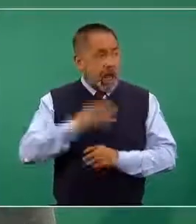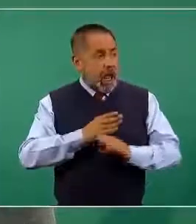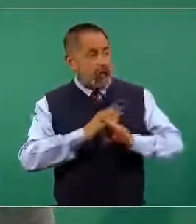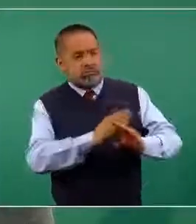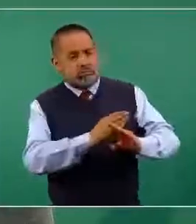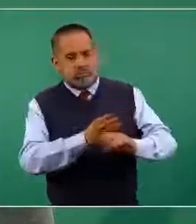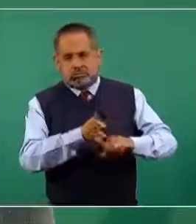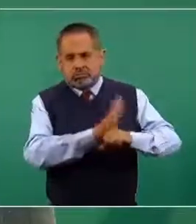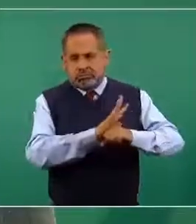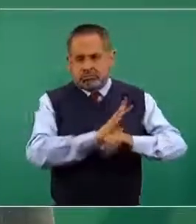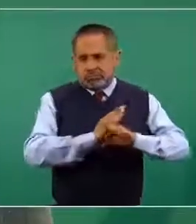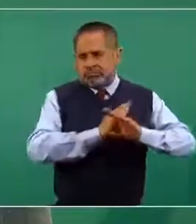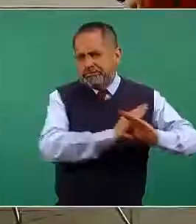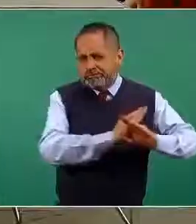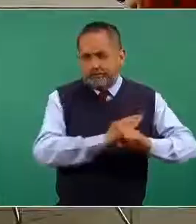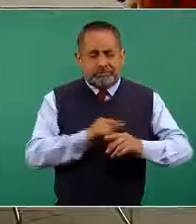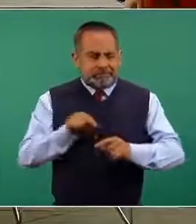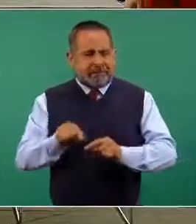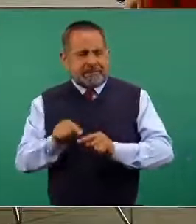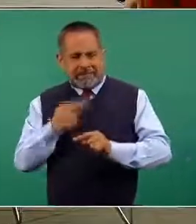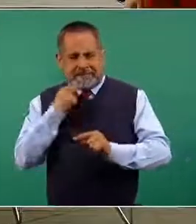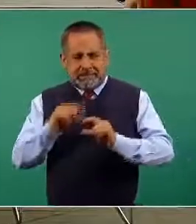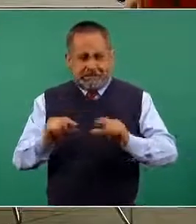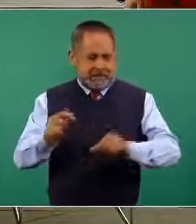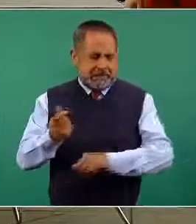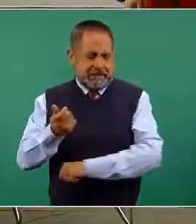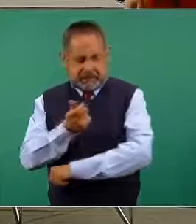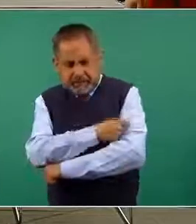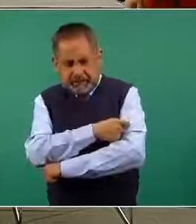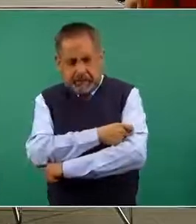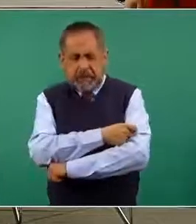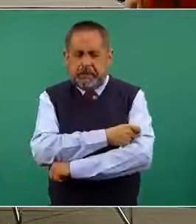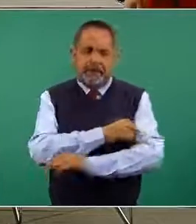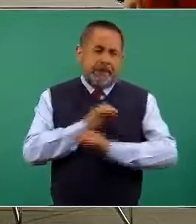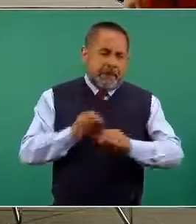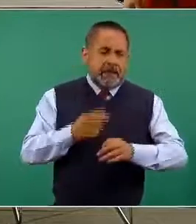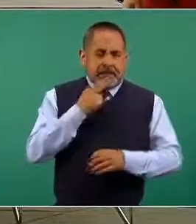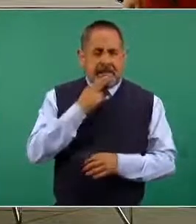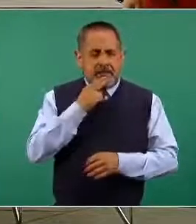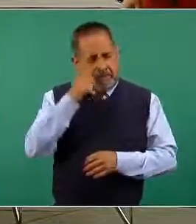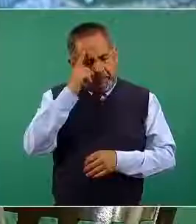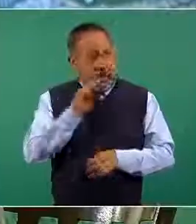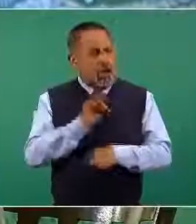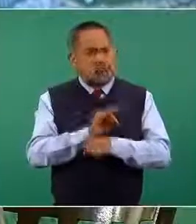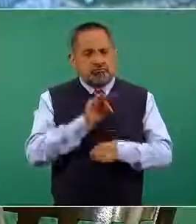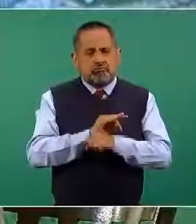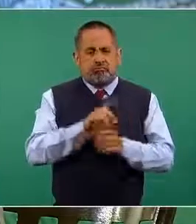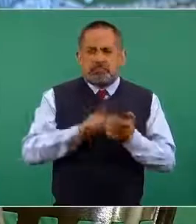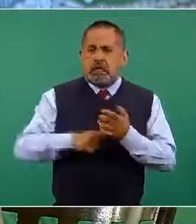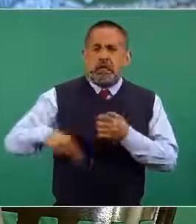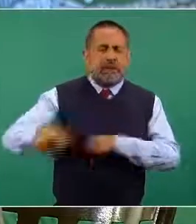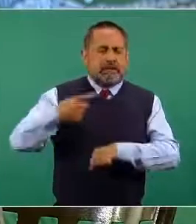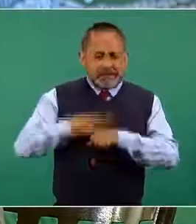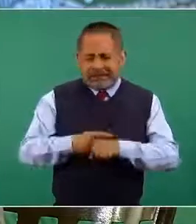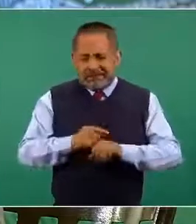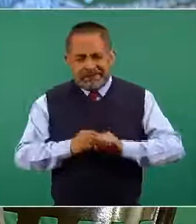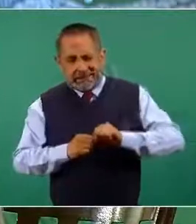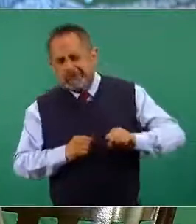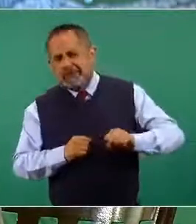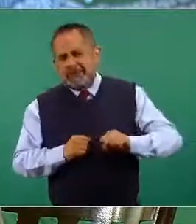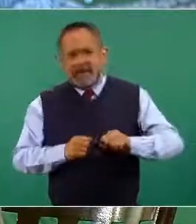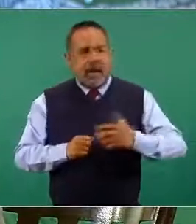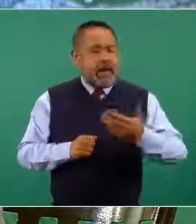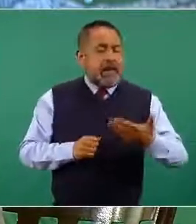enfermedad. Esto significa que la vacuna que le están aplicando le va a proteger contra la enfermedad, sobre